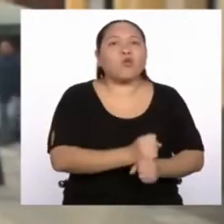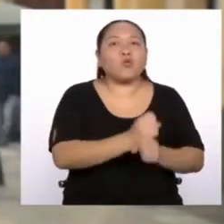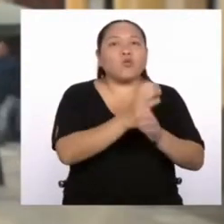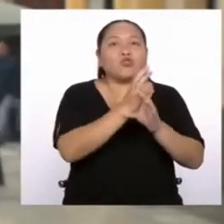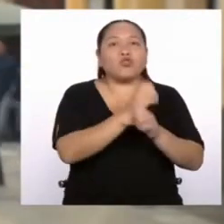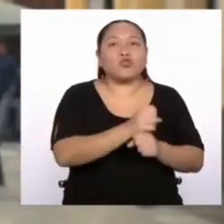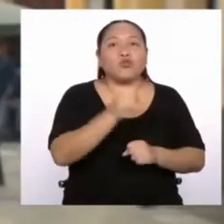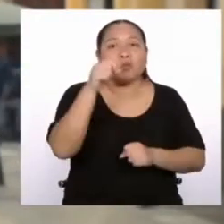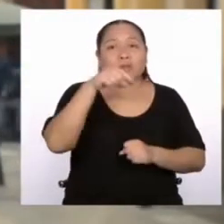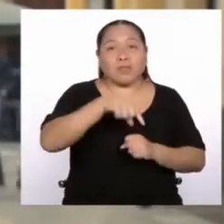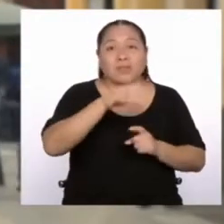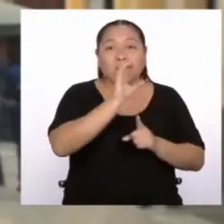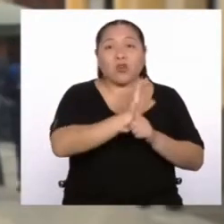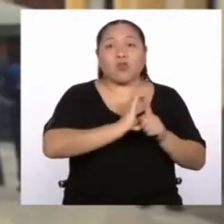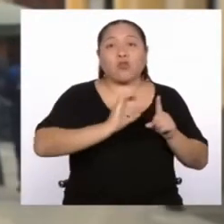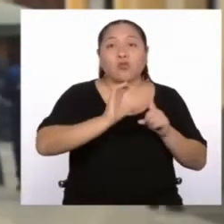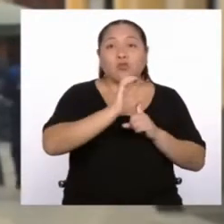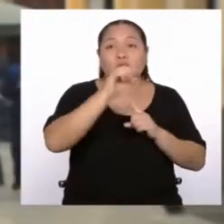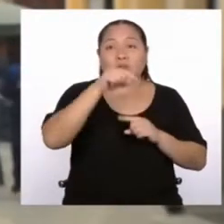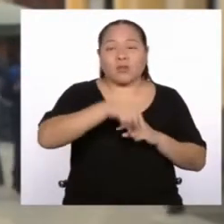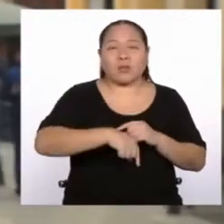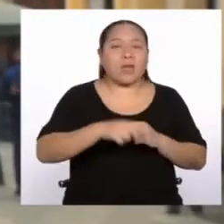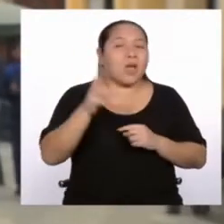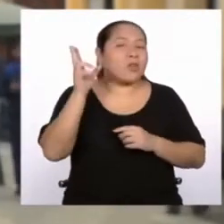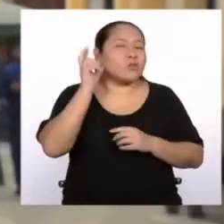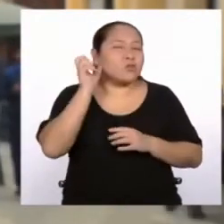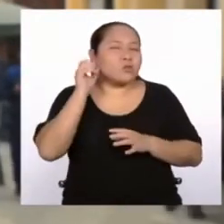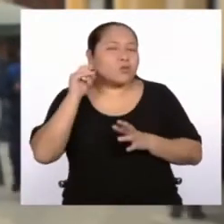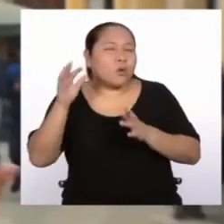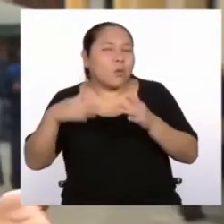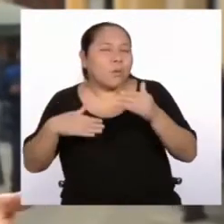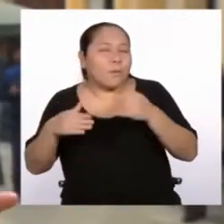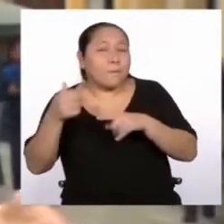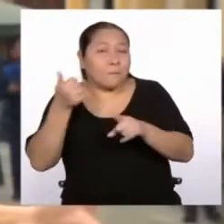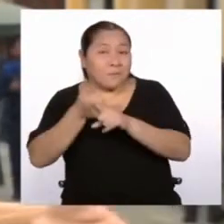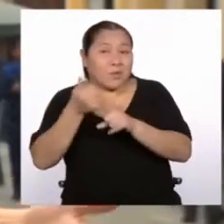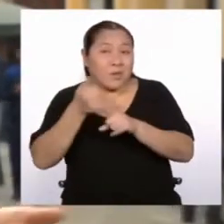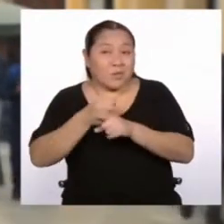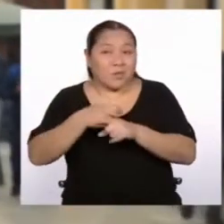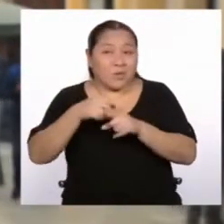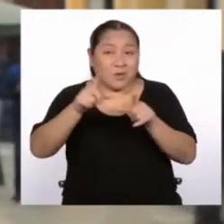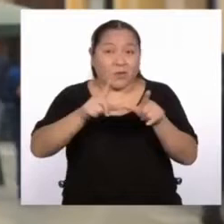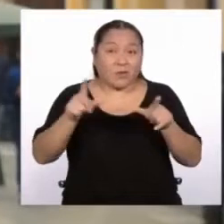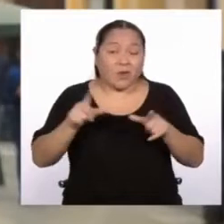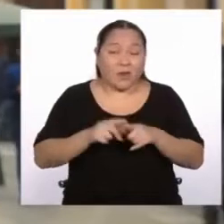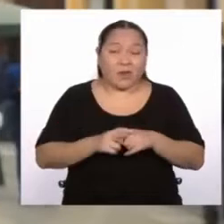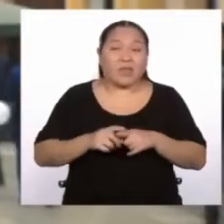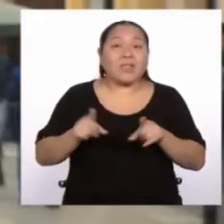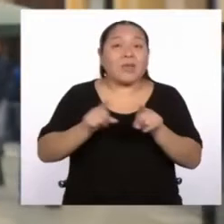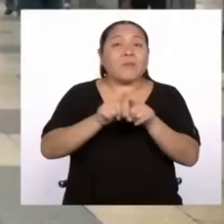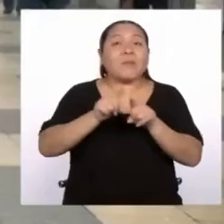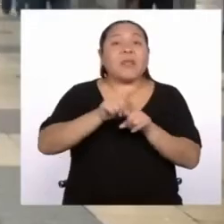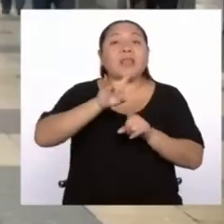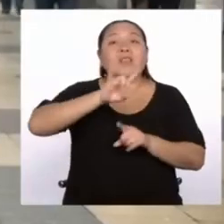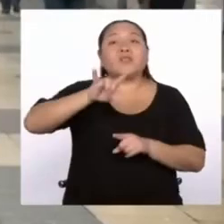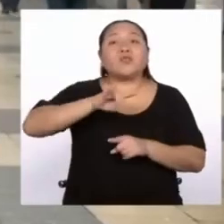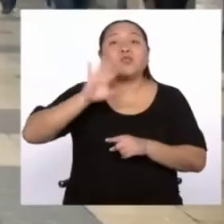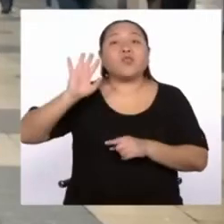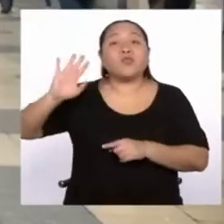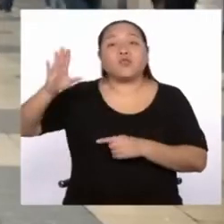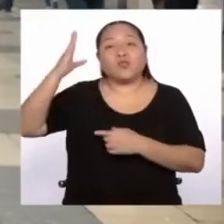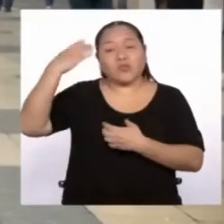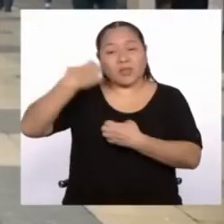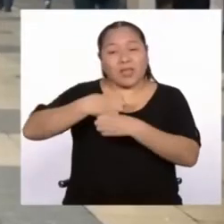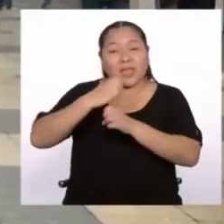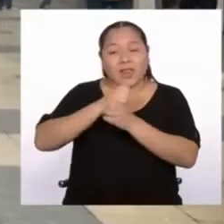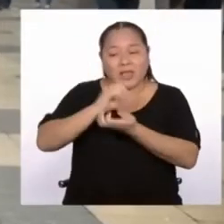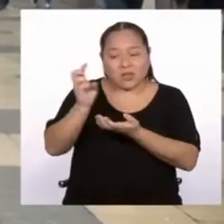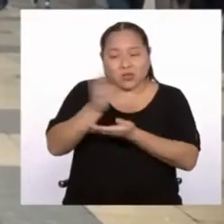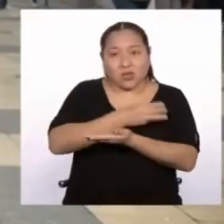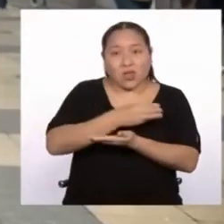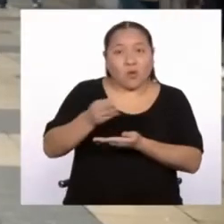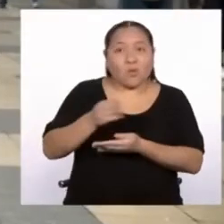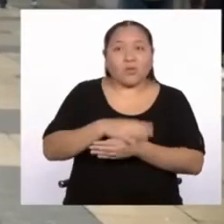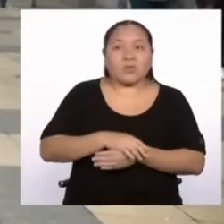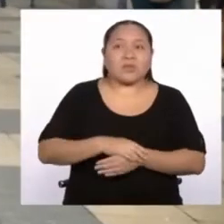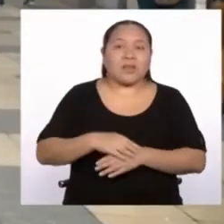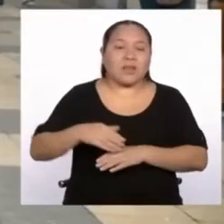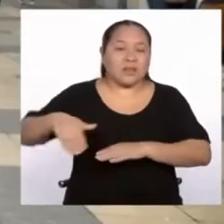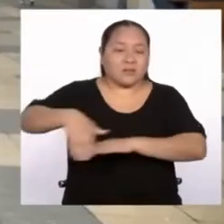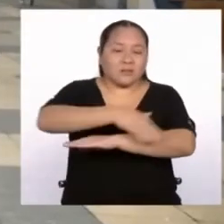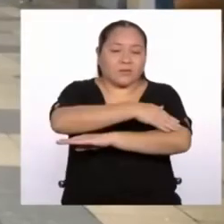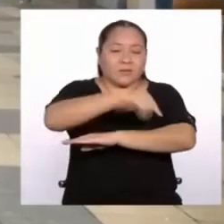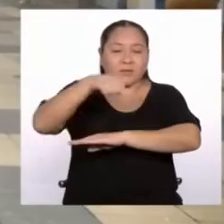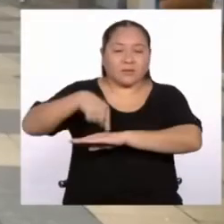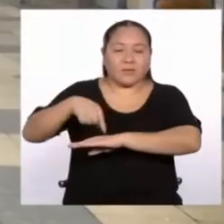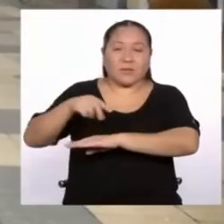utilizó algunos ritmos y melodías populares incluso en sus composiciones. Estamos en la cuadra 6 del